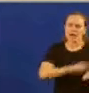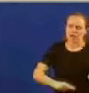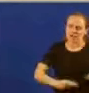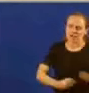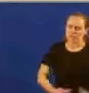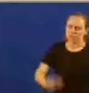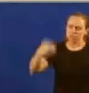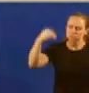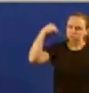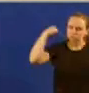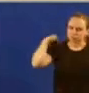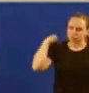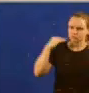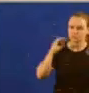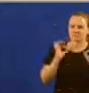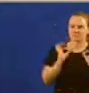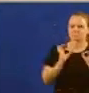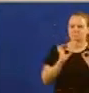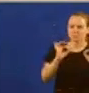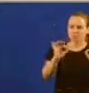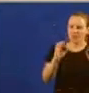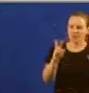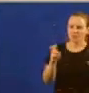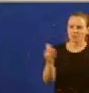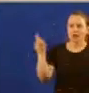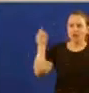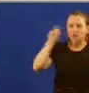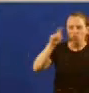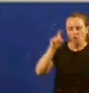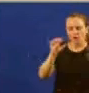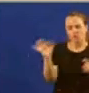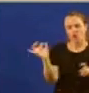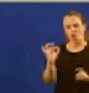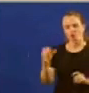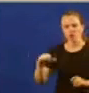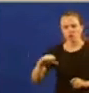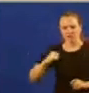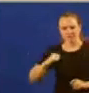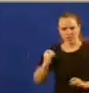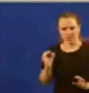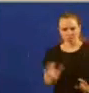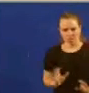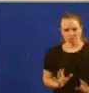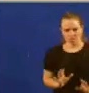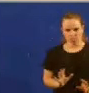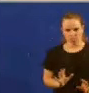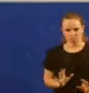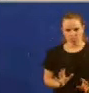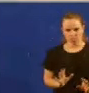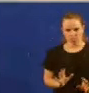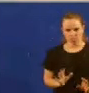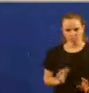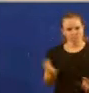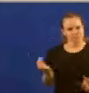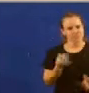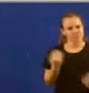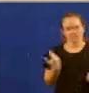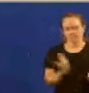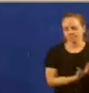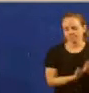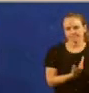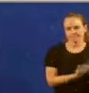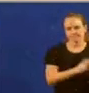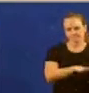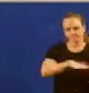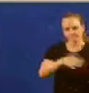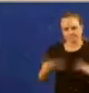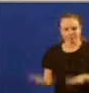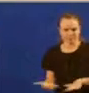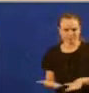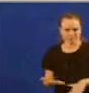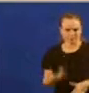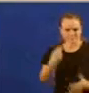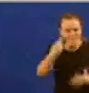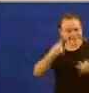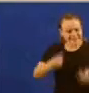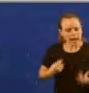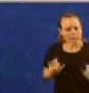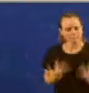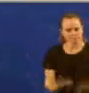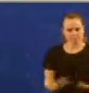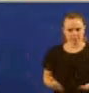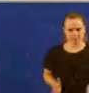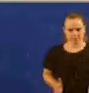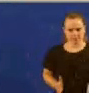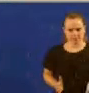exclusivas en materias educativas ou sanitarias. Propoña e pon en marcha de forma efectiva e inmediata